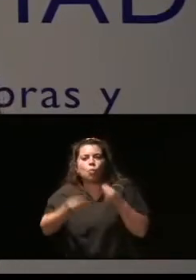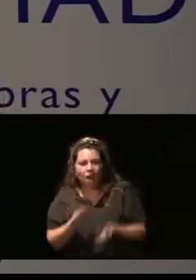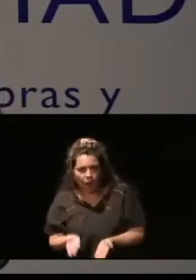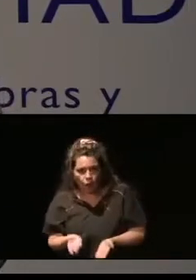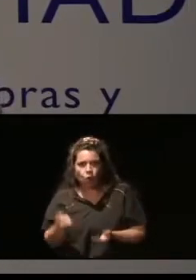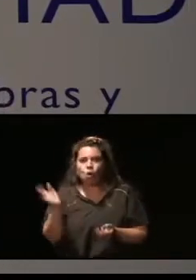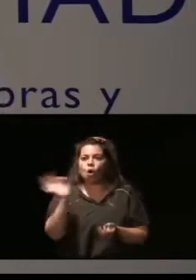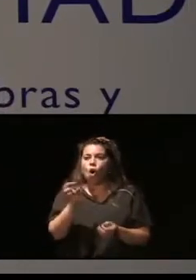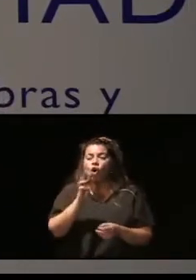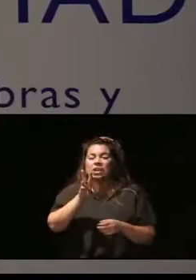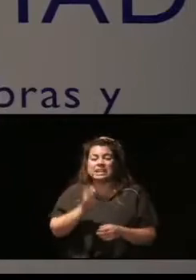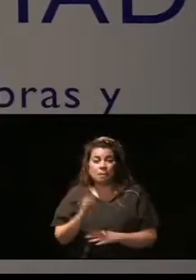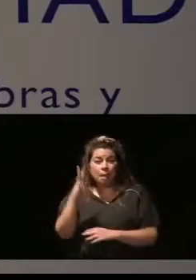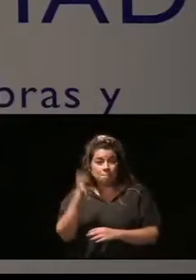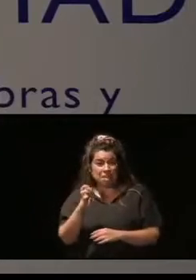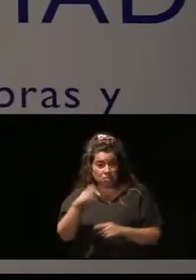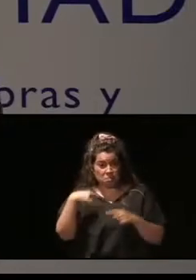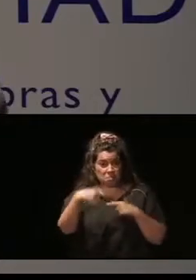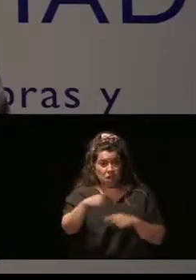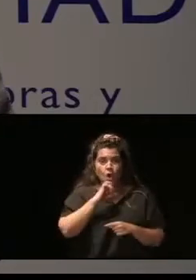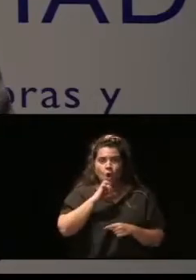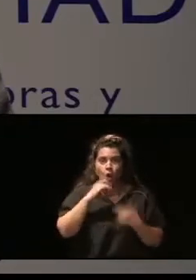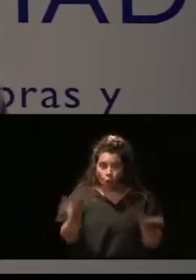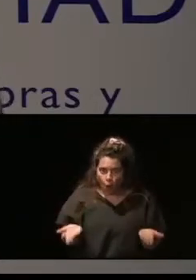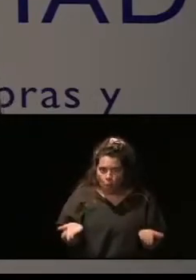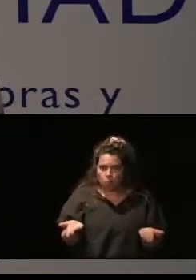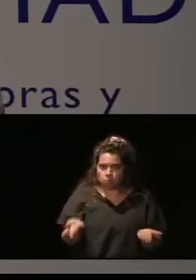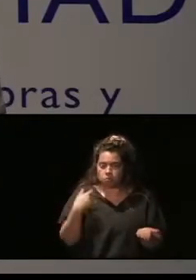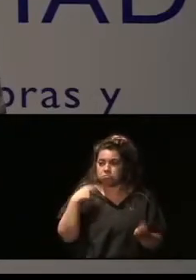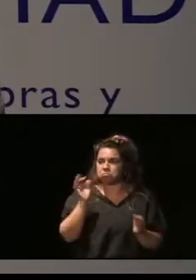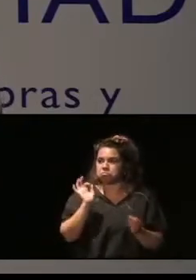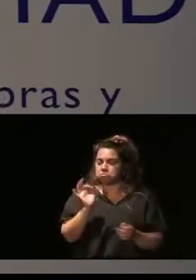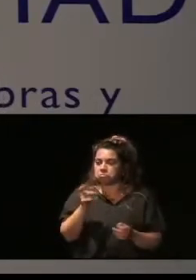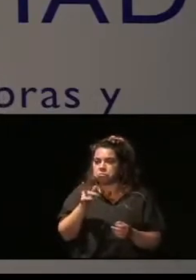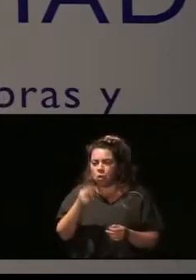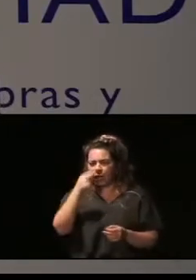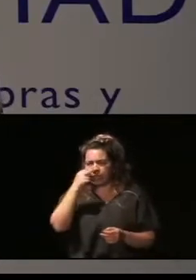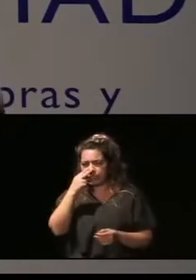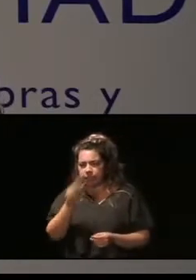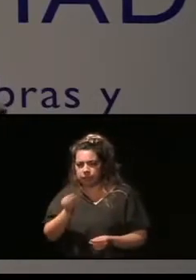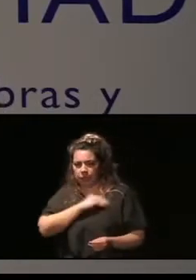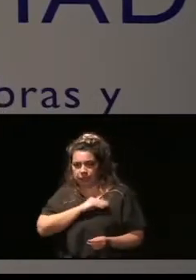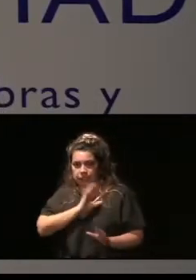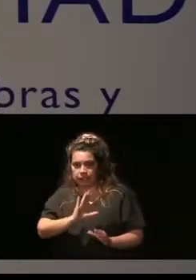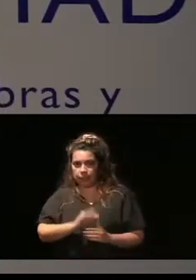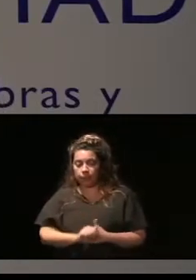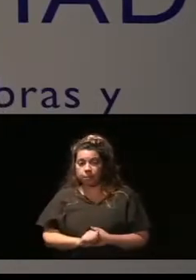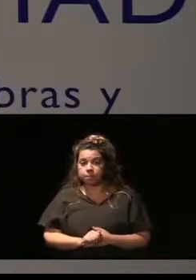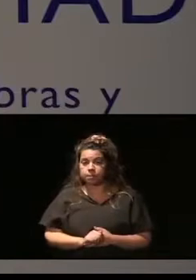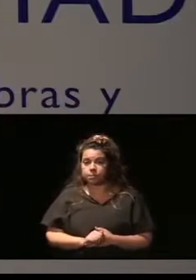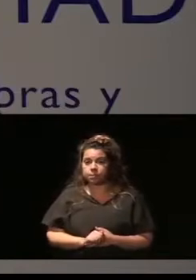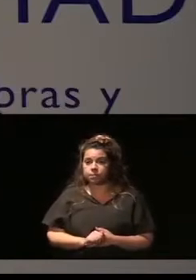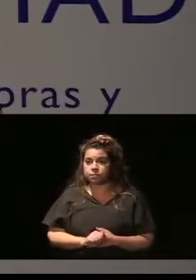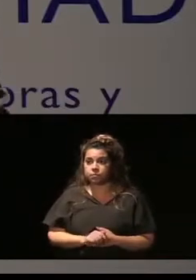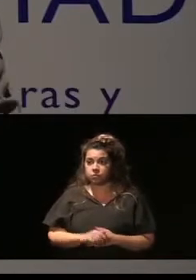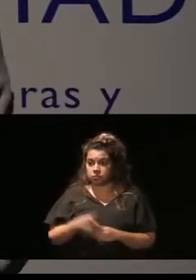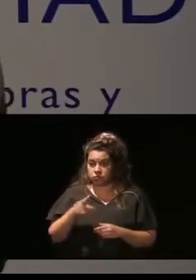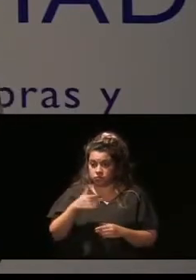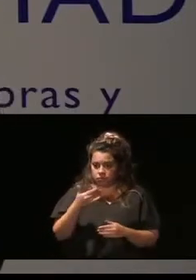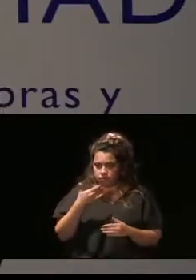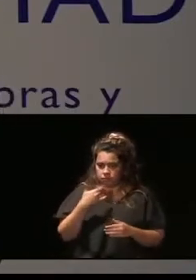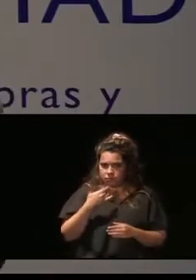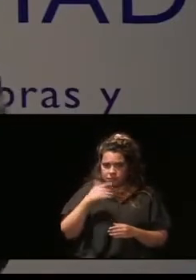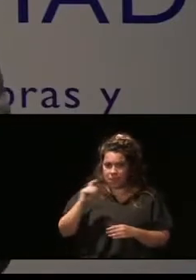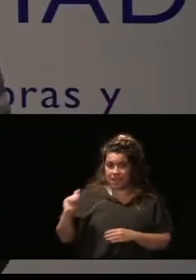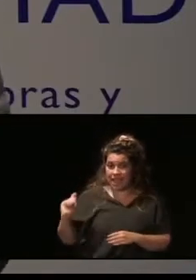hacer un bizu, ¿no?, es una cuestión que la verdad suscitó mucho interés. Debido al éxito que supusieron